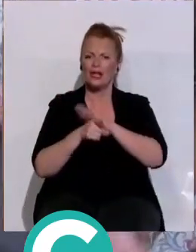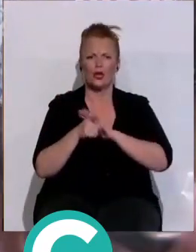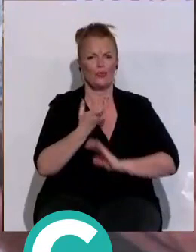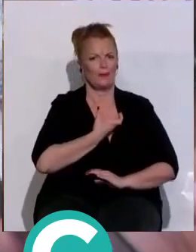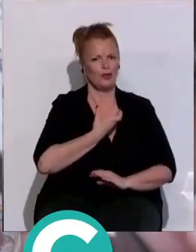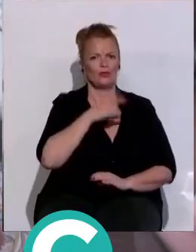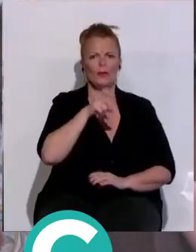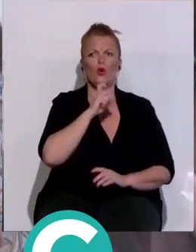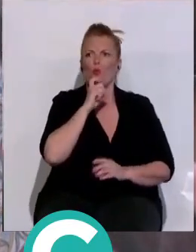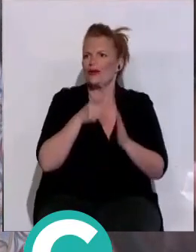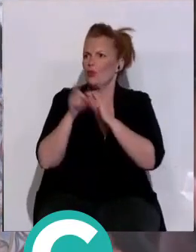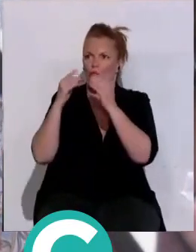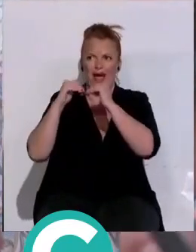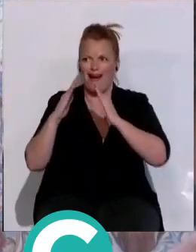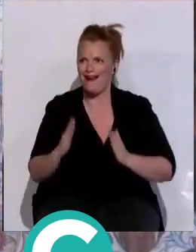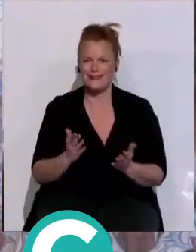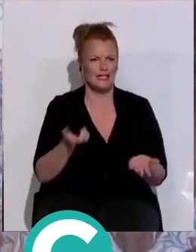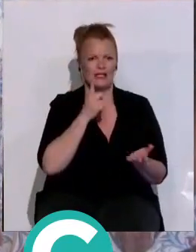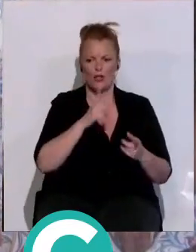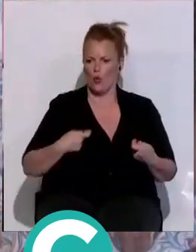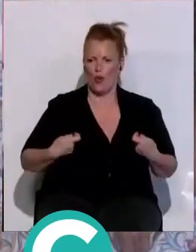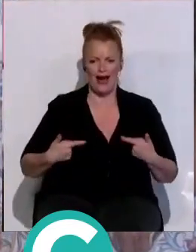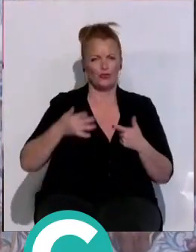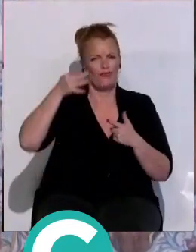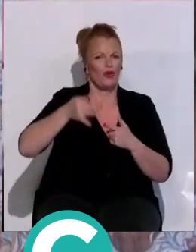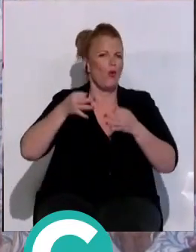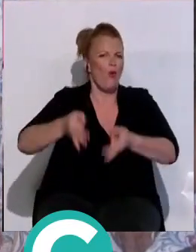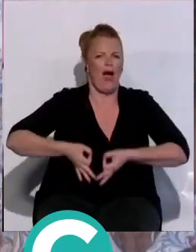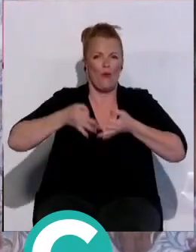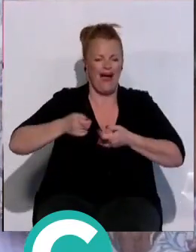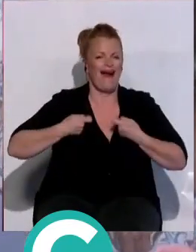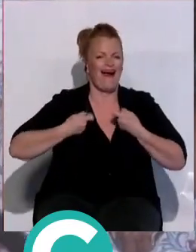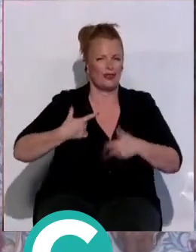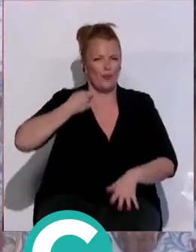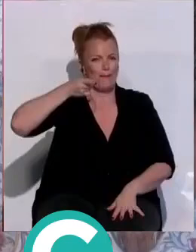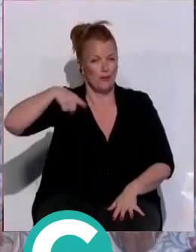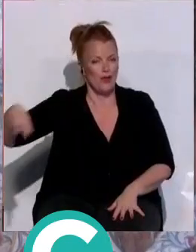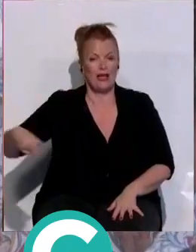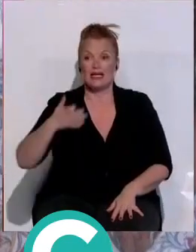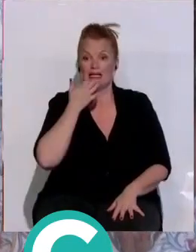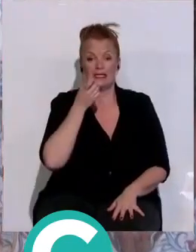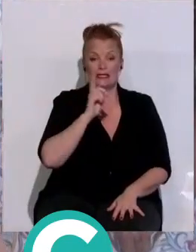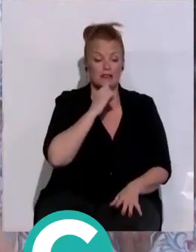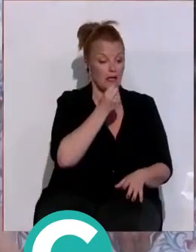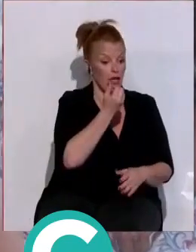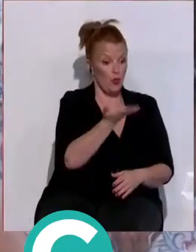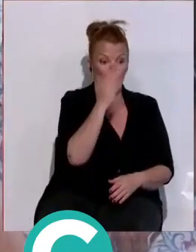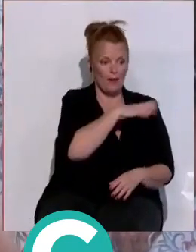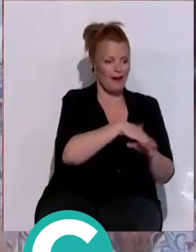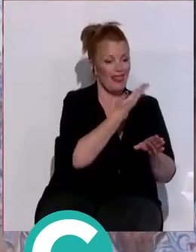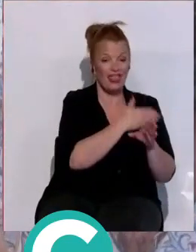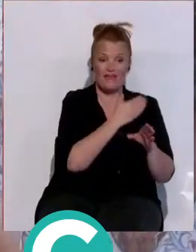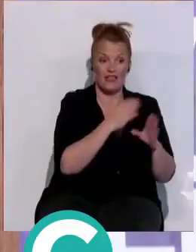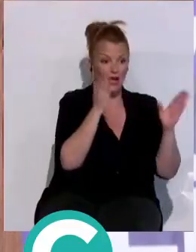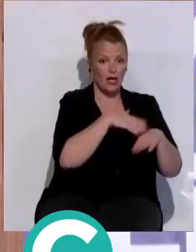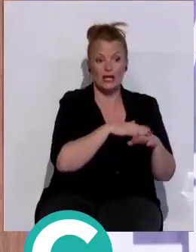Todo eso es muy importante explicarlo de verdad, pero de verdad no contando, como decía mi tía, no contando el cuento de